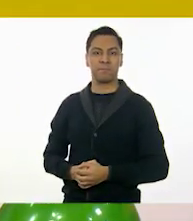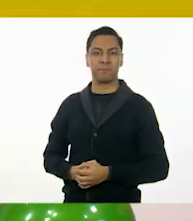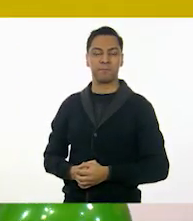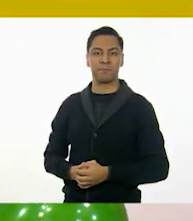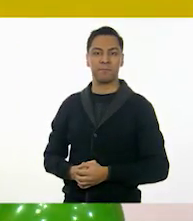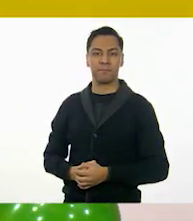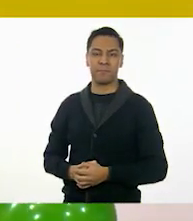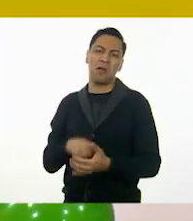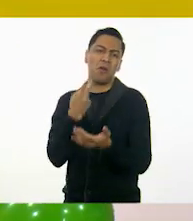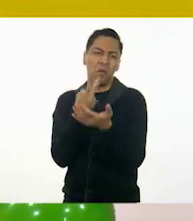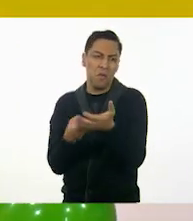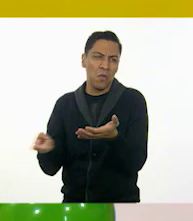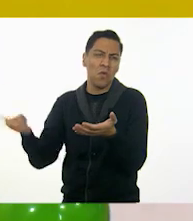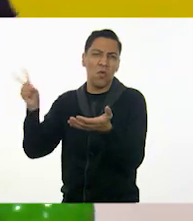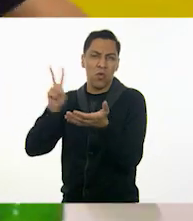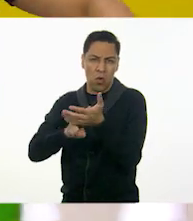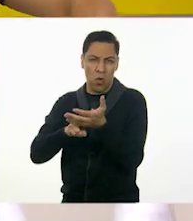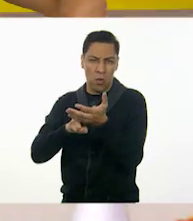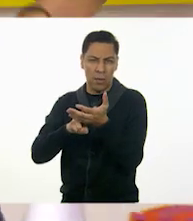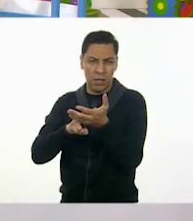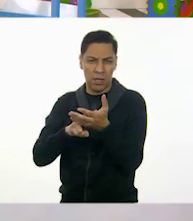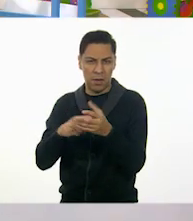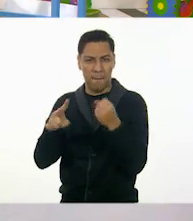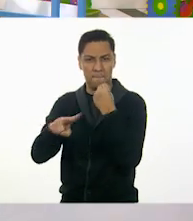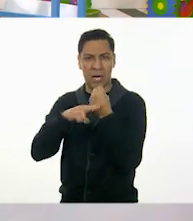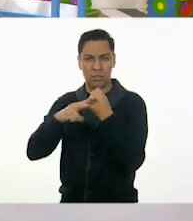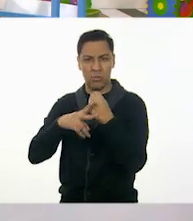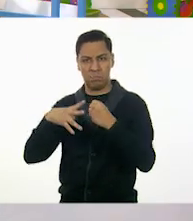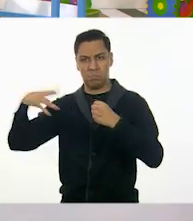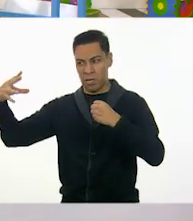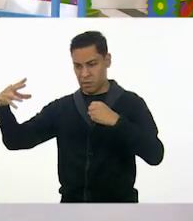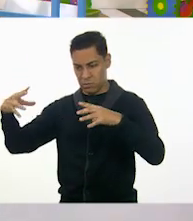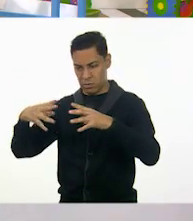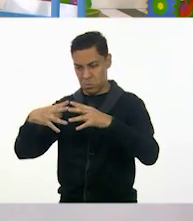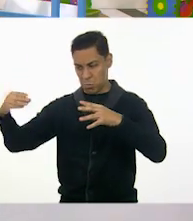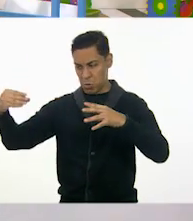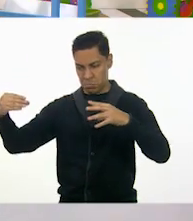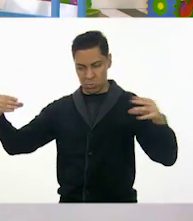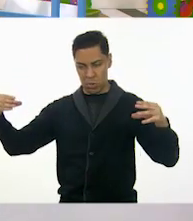Puede ser doble o podemos agregar otro cono.